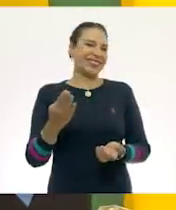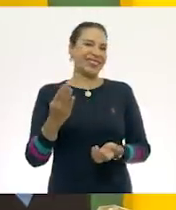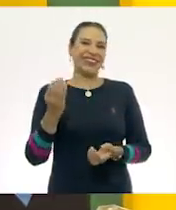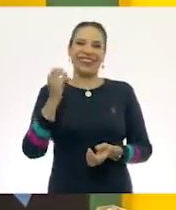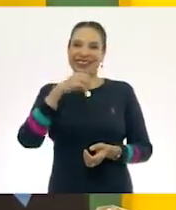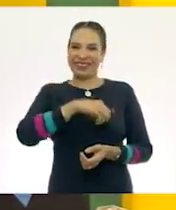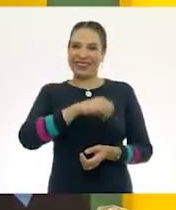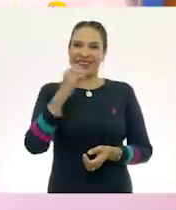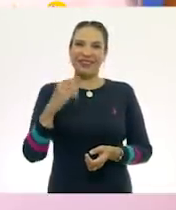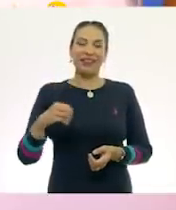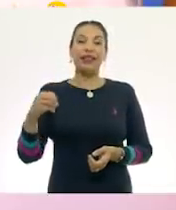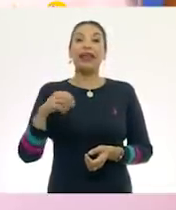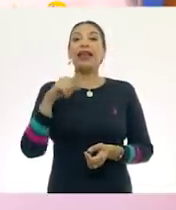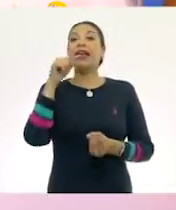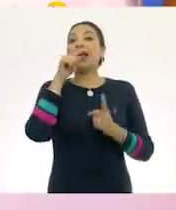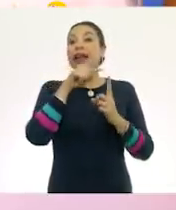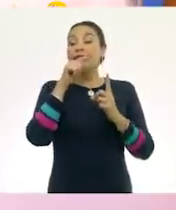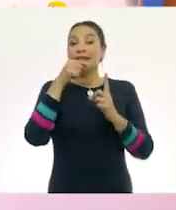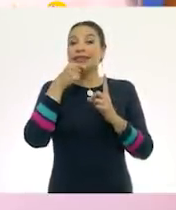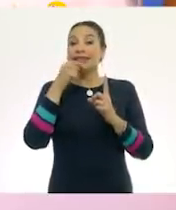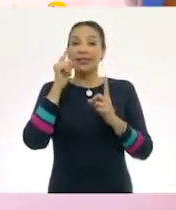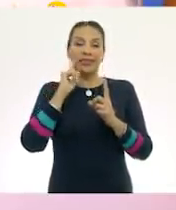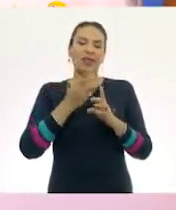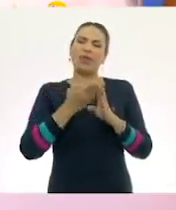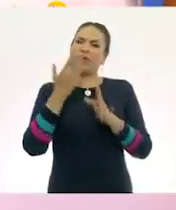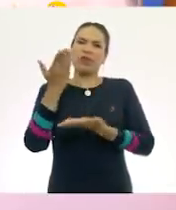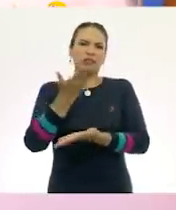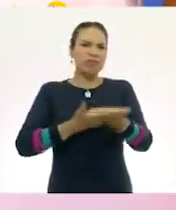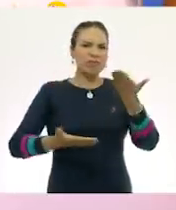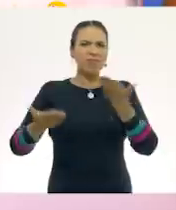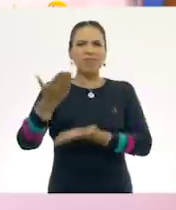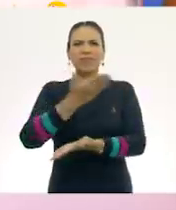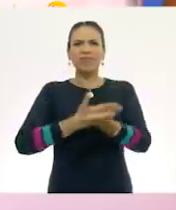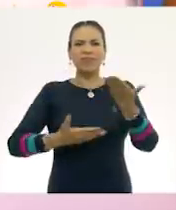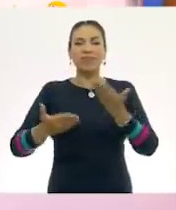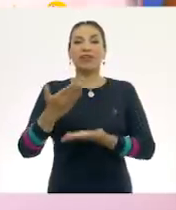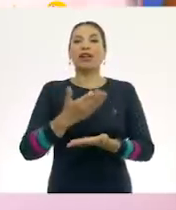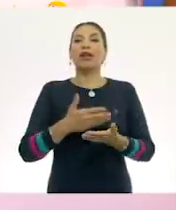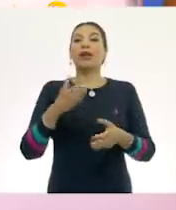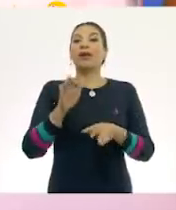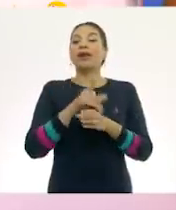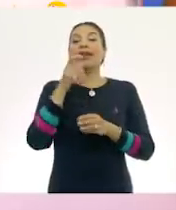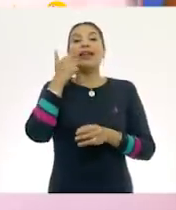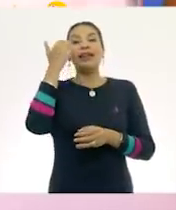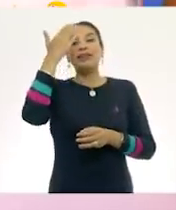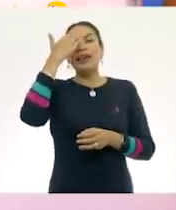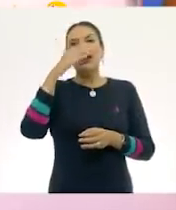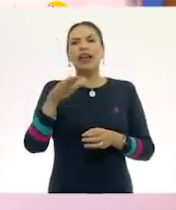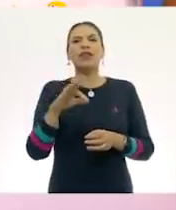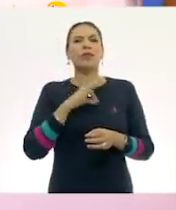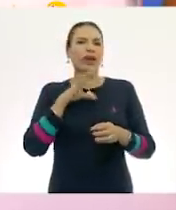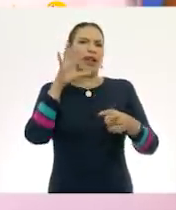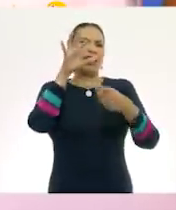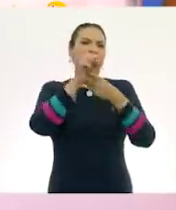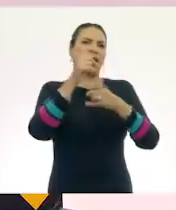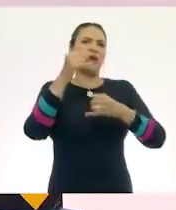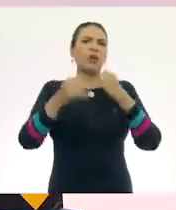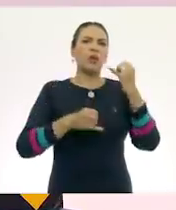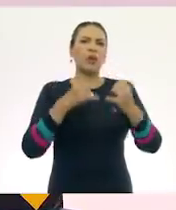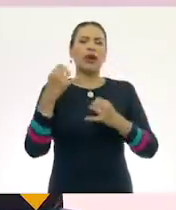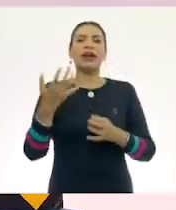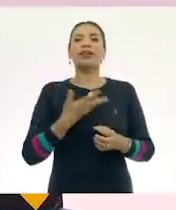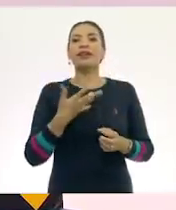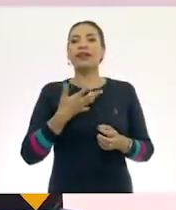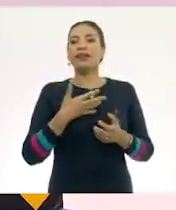Y bueno, ella es muy compartida, le encanta compartir. Entonces, ¿quieres saber si le van a alcanzar los juguetes que